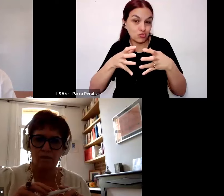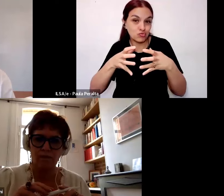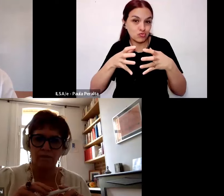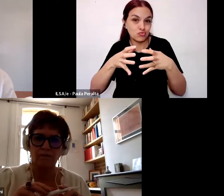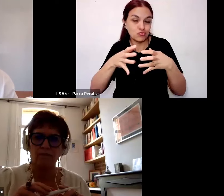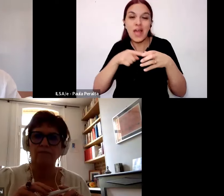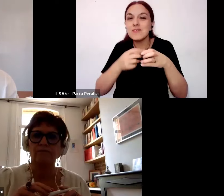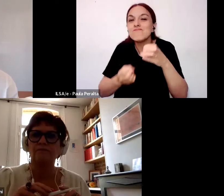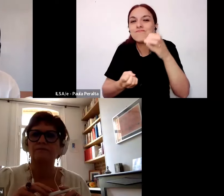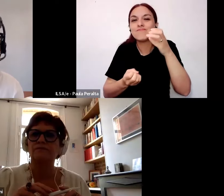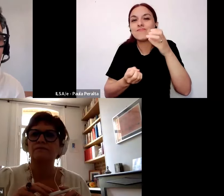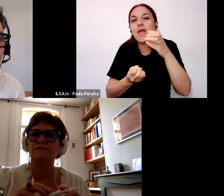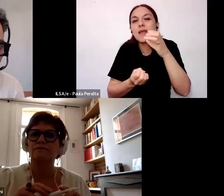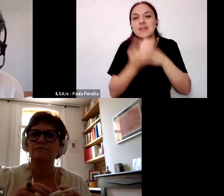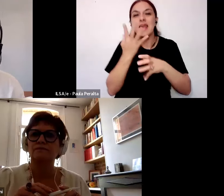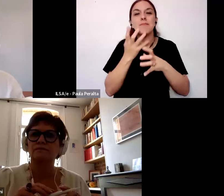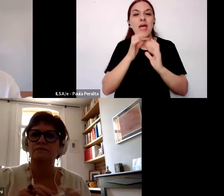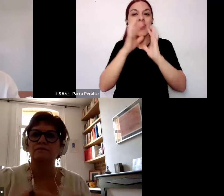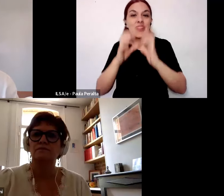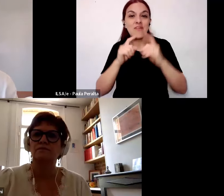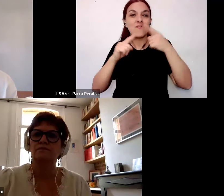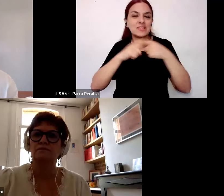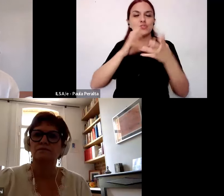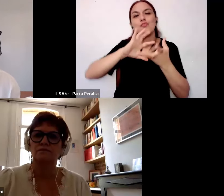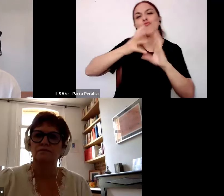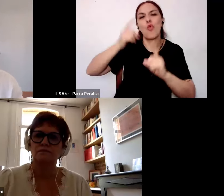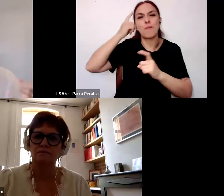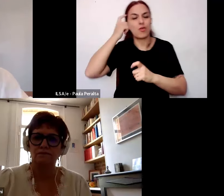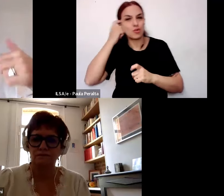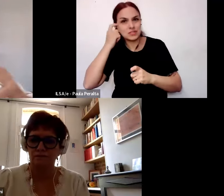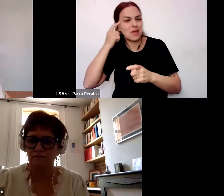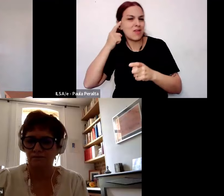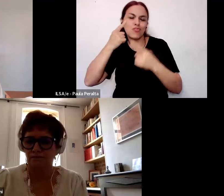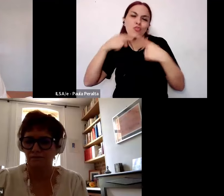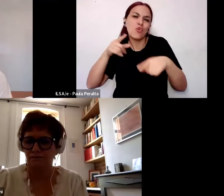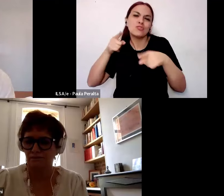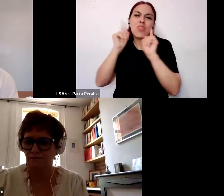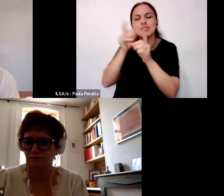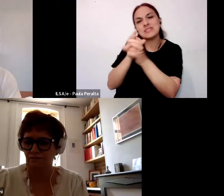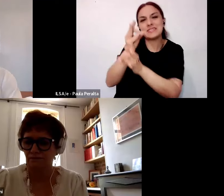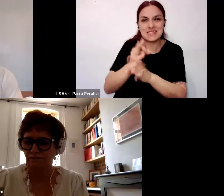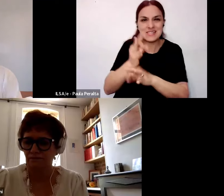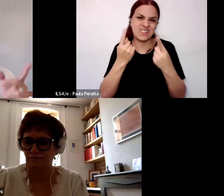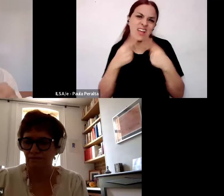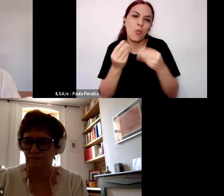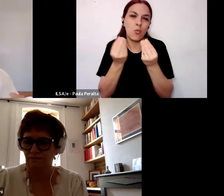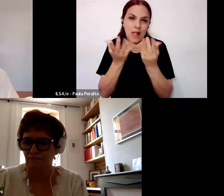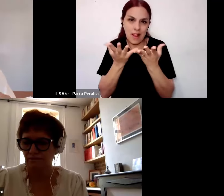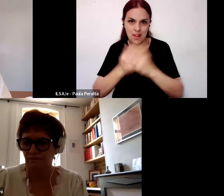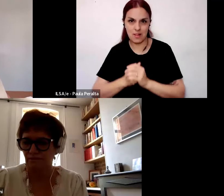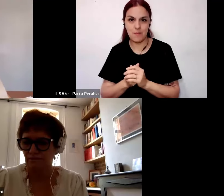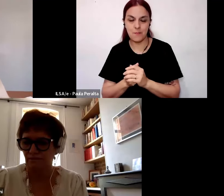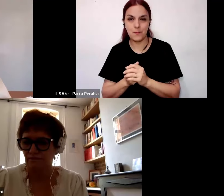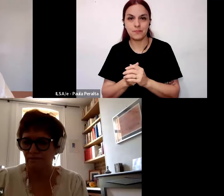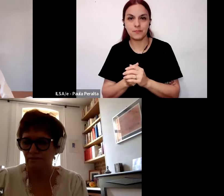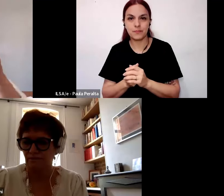genera una serie de debates acerca de qué tipos de conocimientos y saberes producen los docentes o deberían producir ¿no? Si existe en